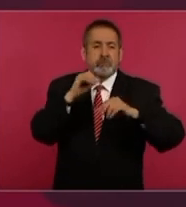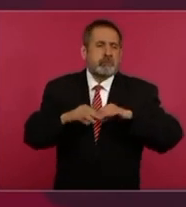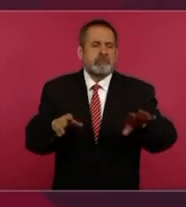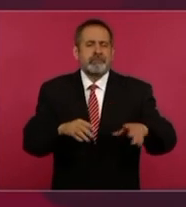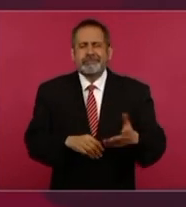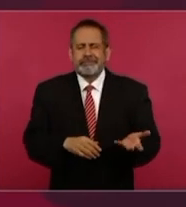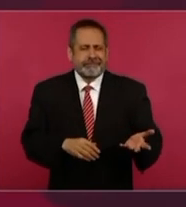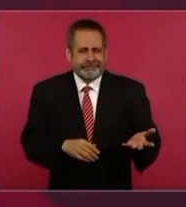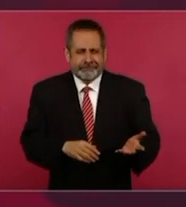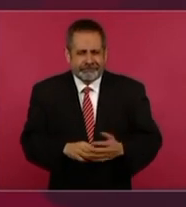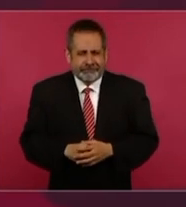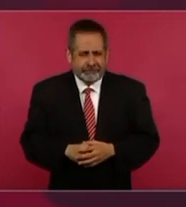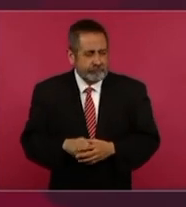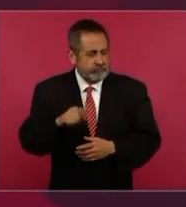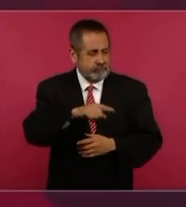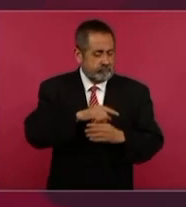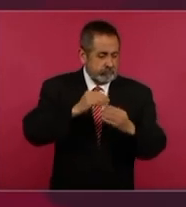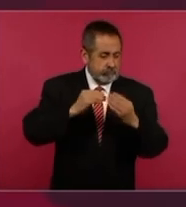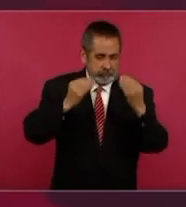si se engomina,